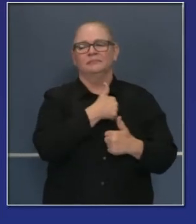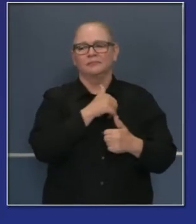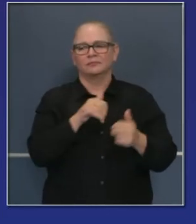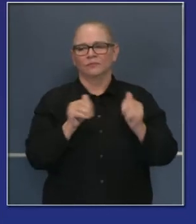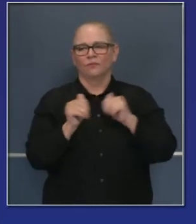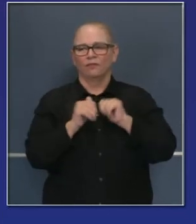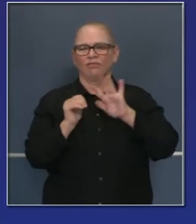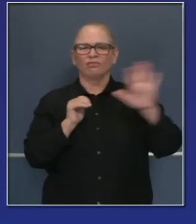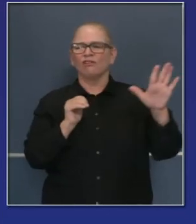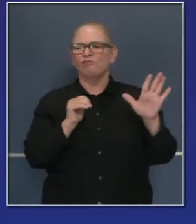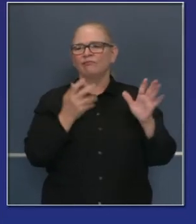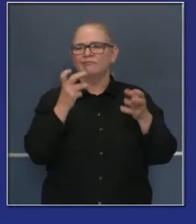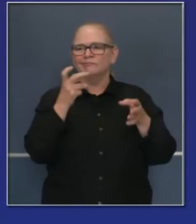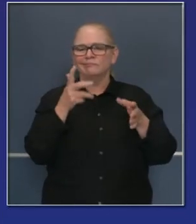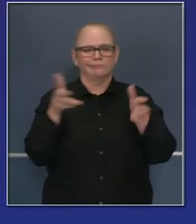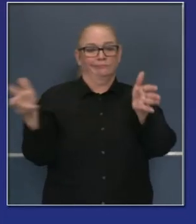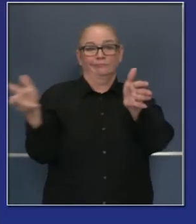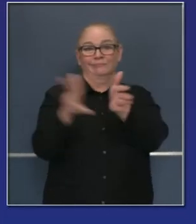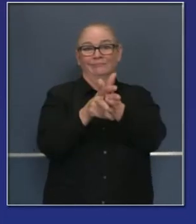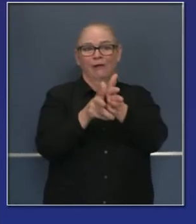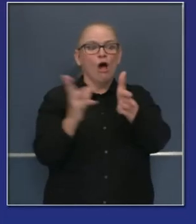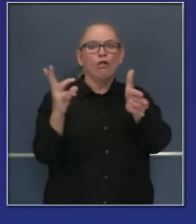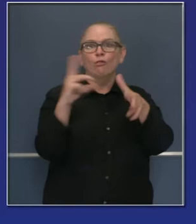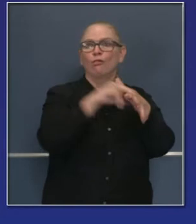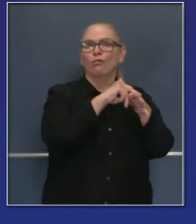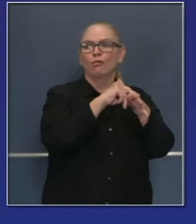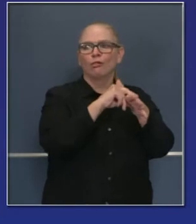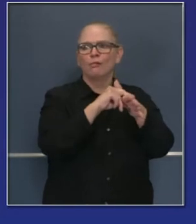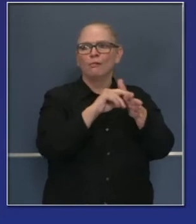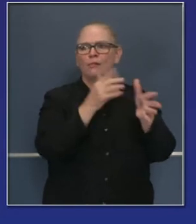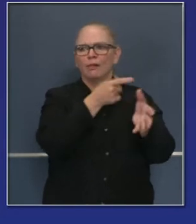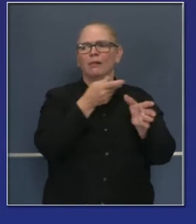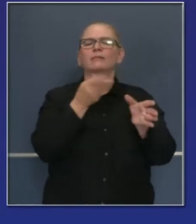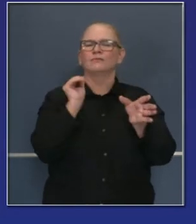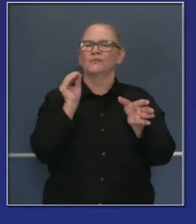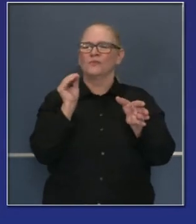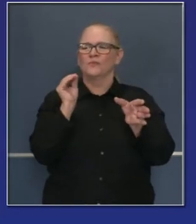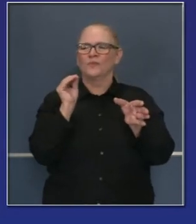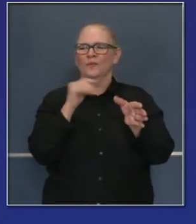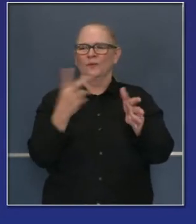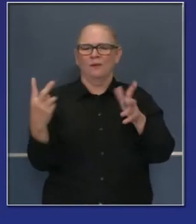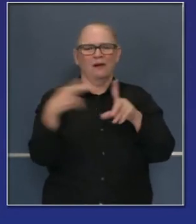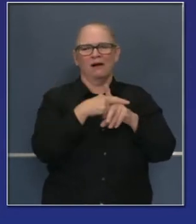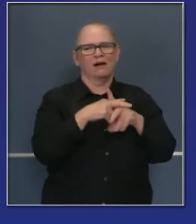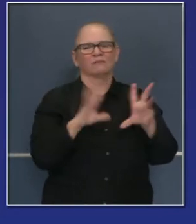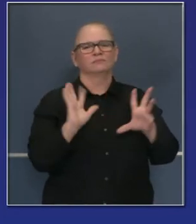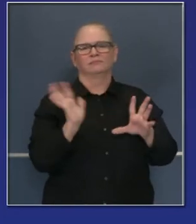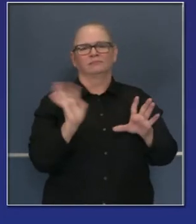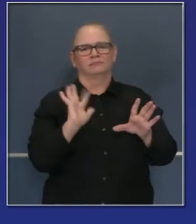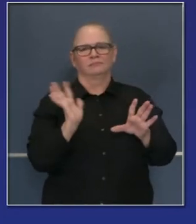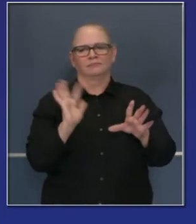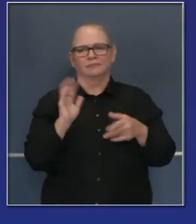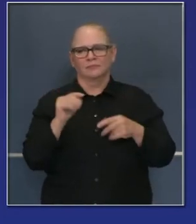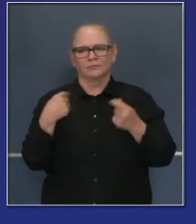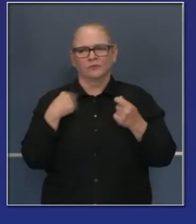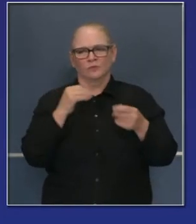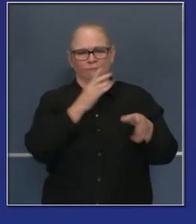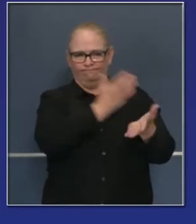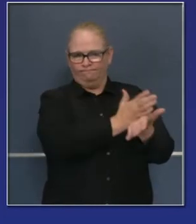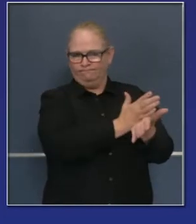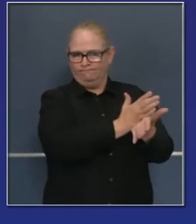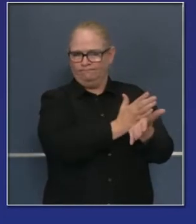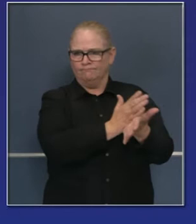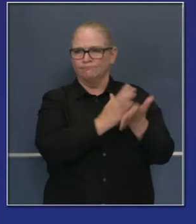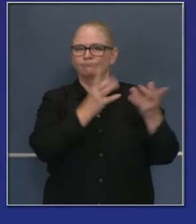buen trabajo, los buques en puerto que están generando electricidad o consumiendo, mejor dicho, electricidad,